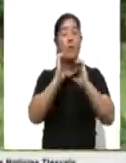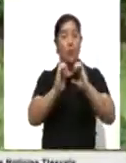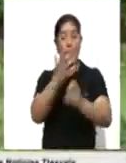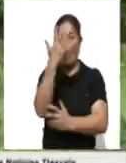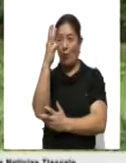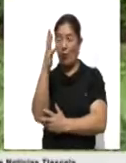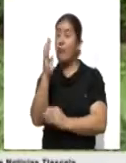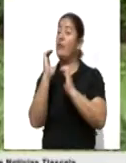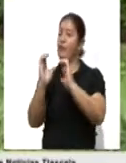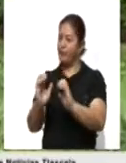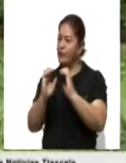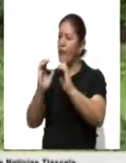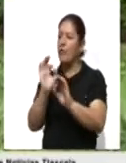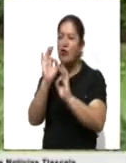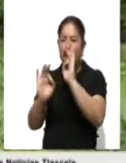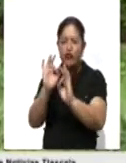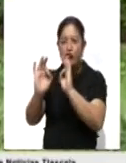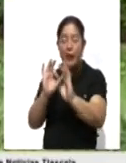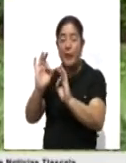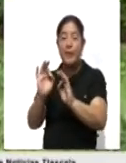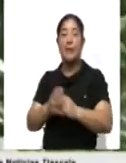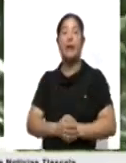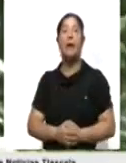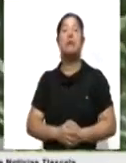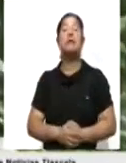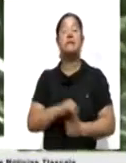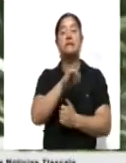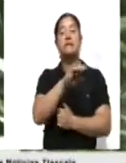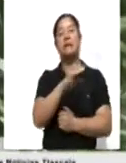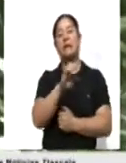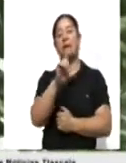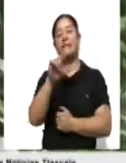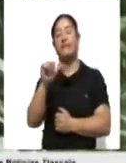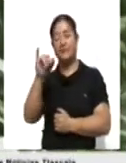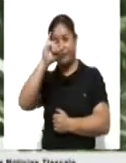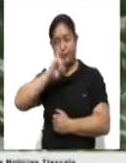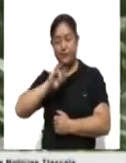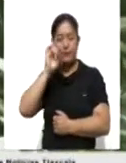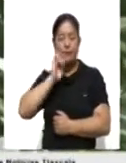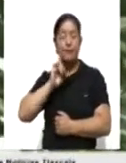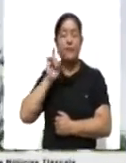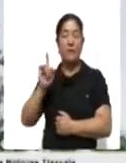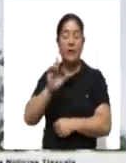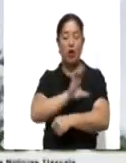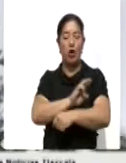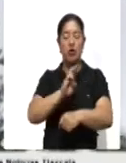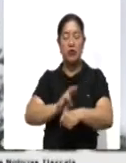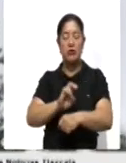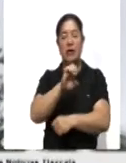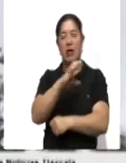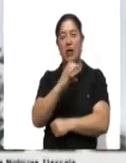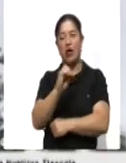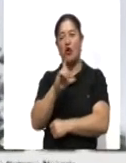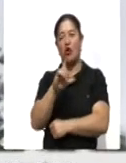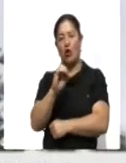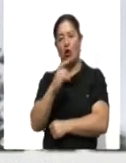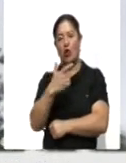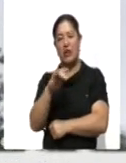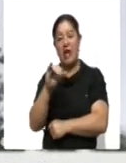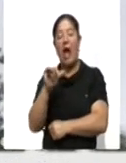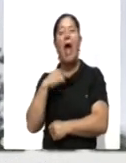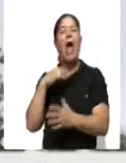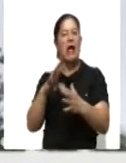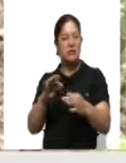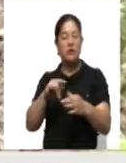considerados los pulmones del planeta. Isabel Méndez, jefa del Departamento de Conservación de la Coordinación General de Ecología, explicó que los árboles